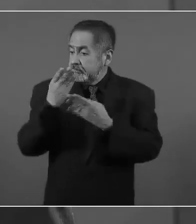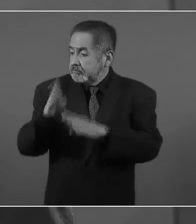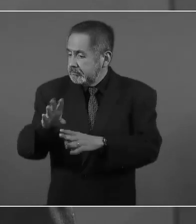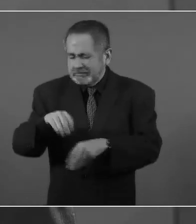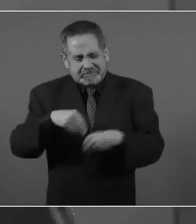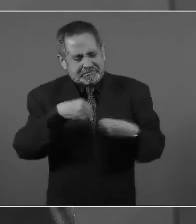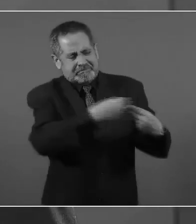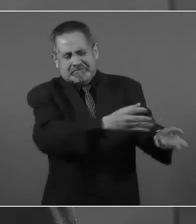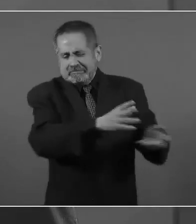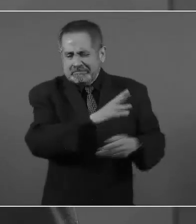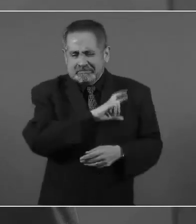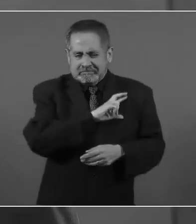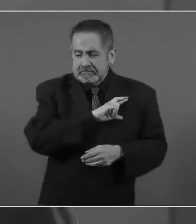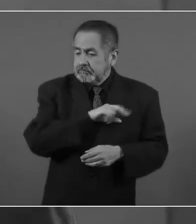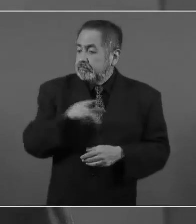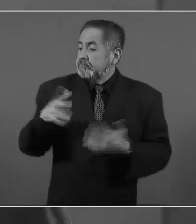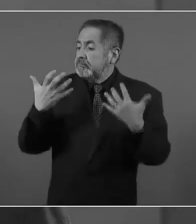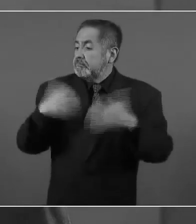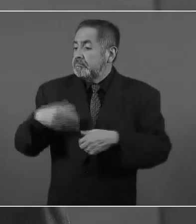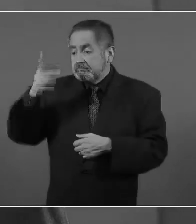empresas públicas,